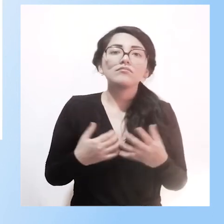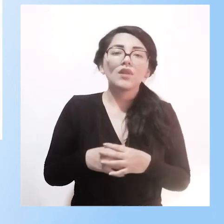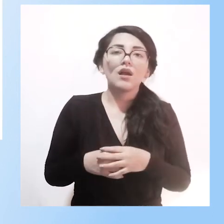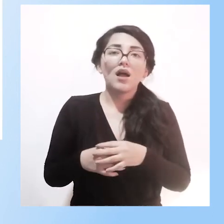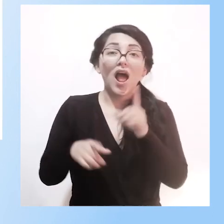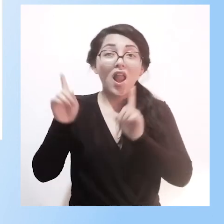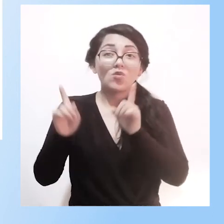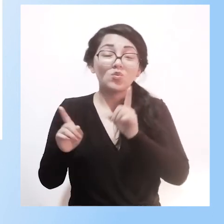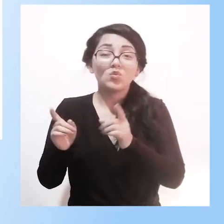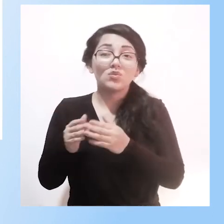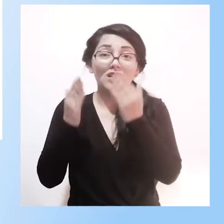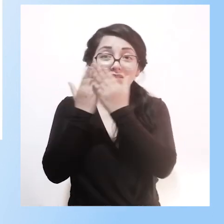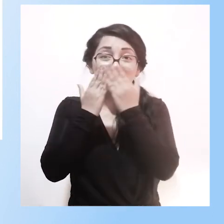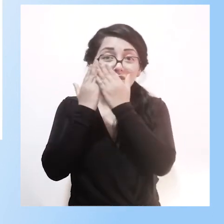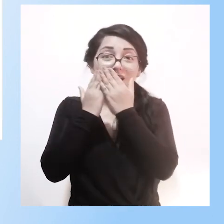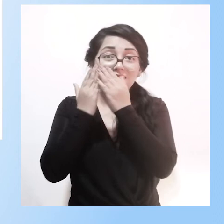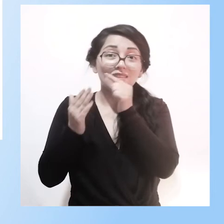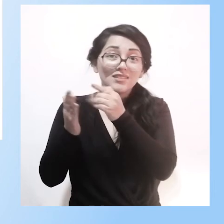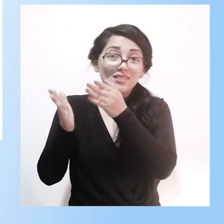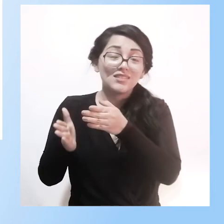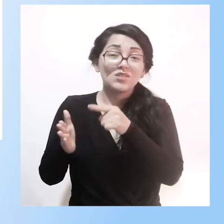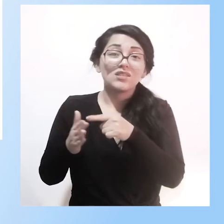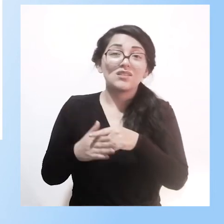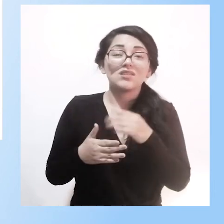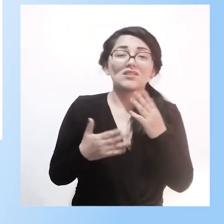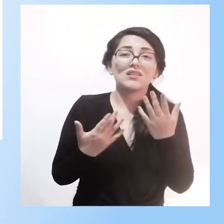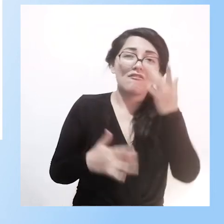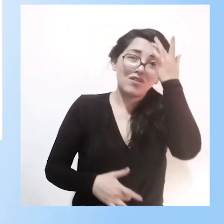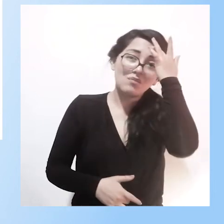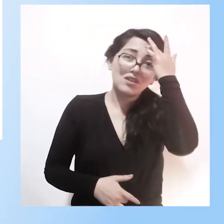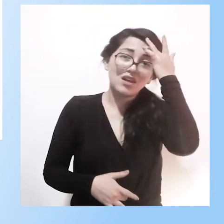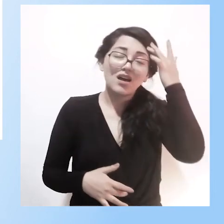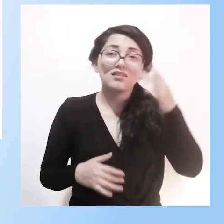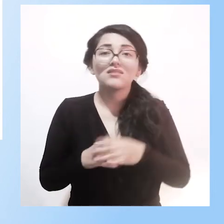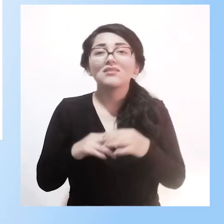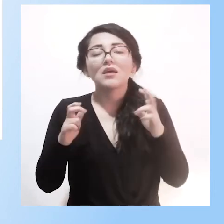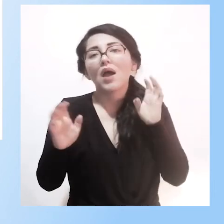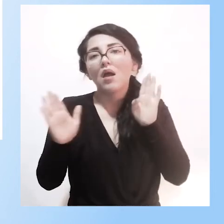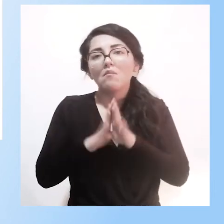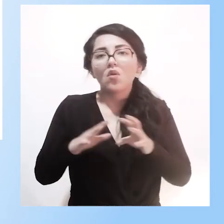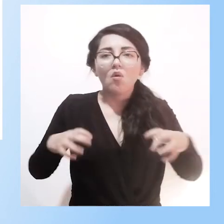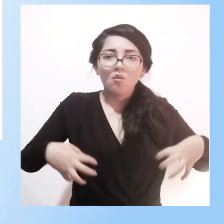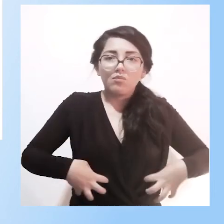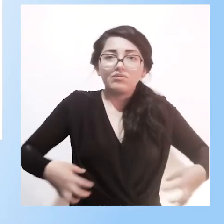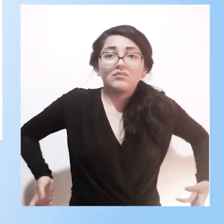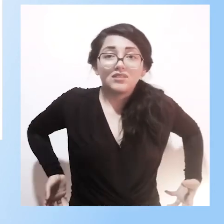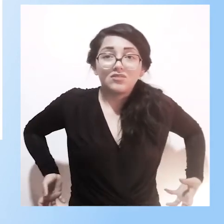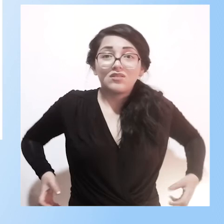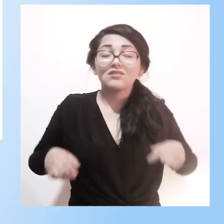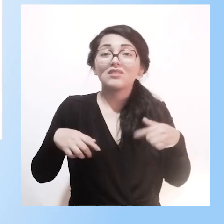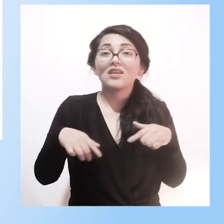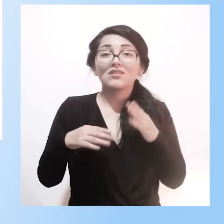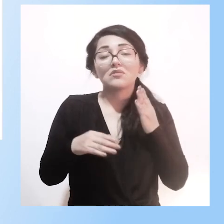enfermedades importantes en los riñones, que hacen la hemodiálisis y que muchas veces van a